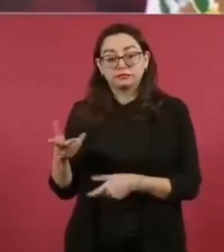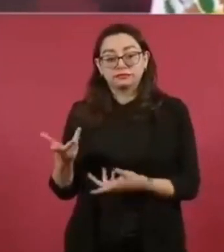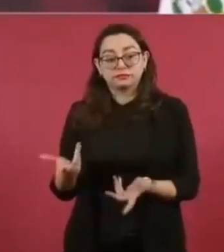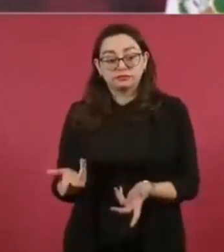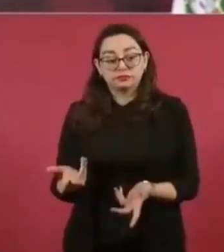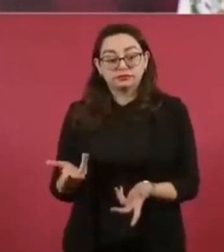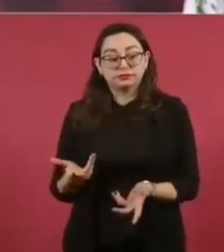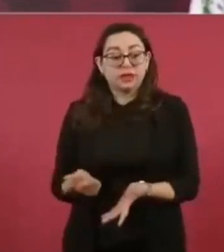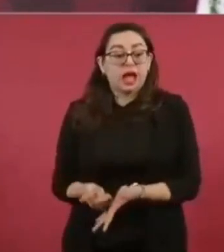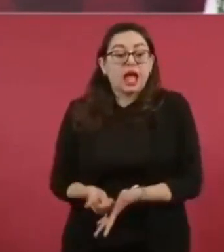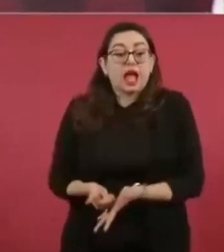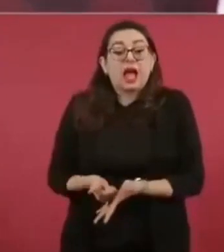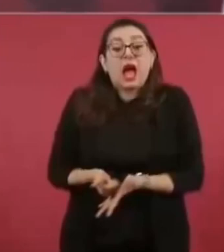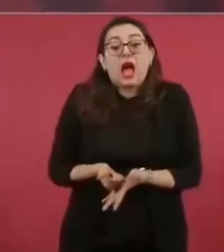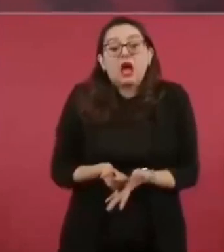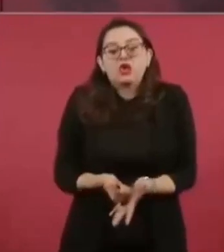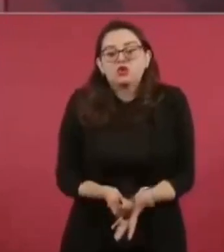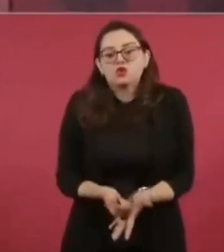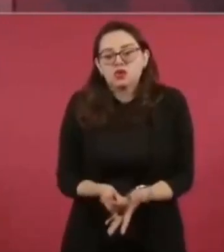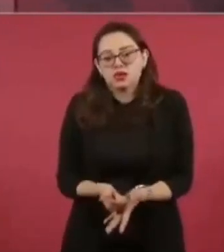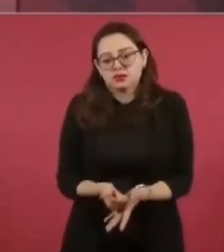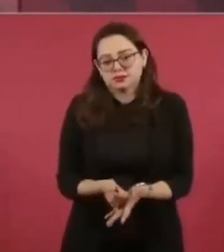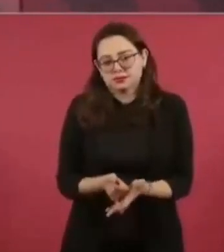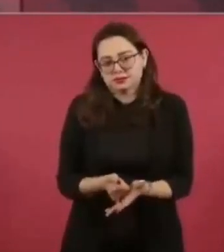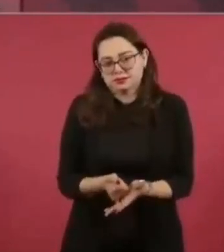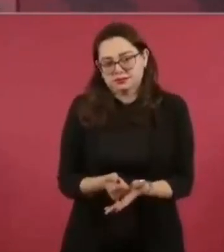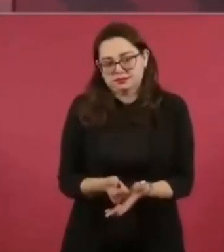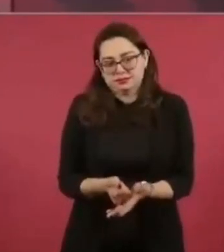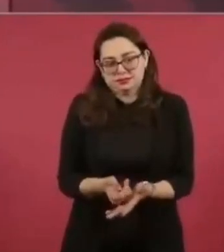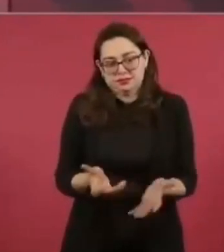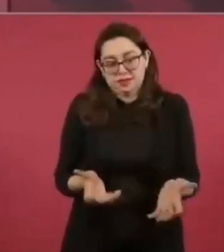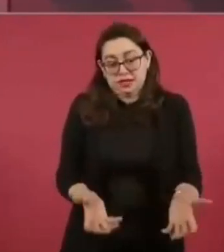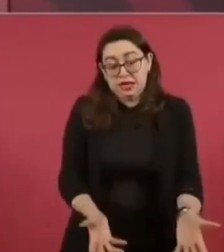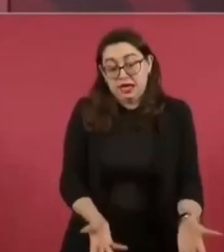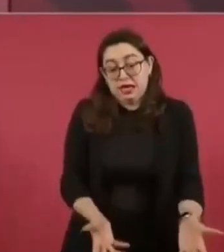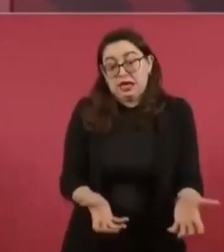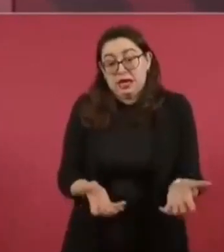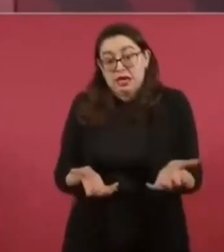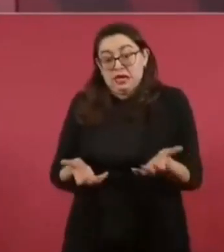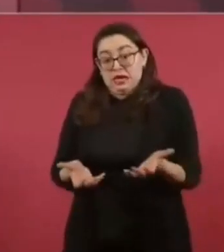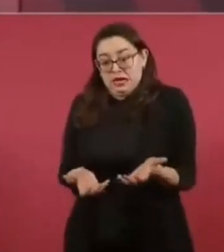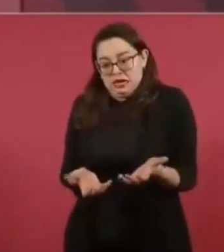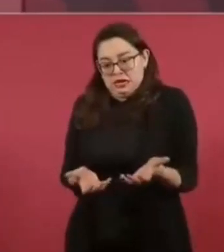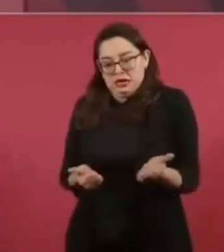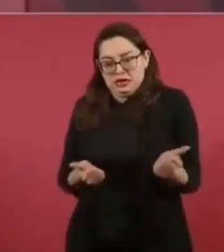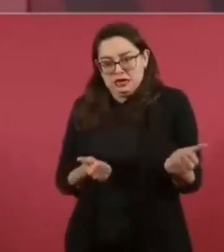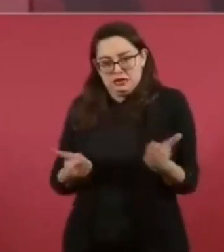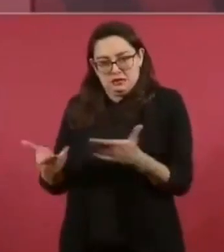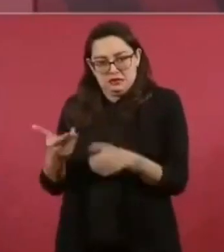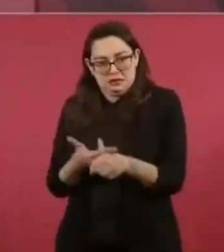licenciado Colosio, pero se le dejó en libertad.